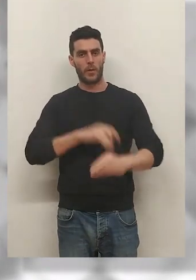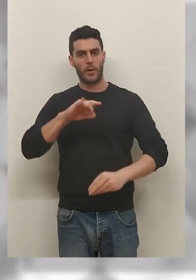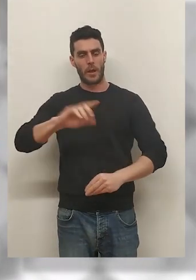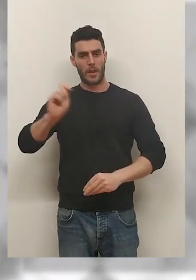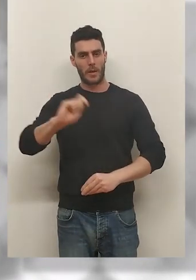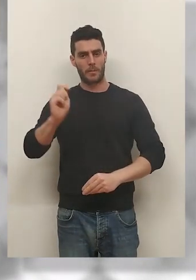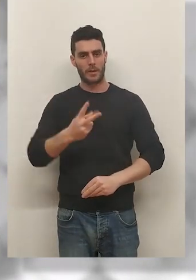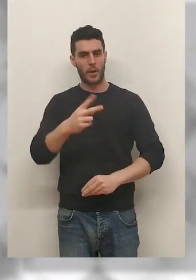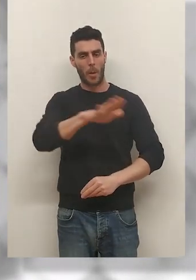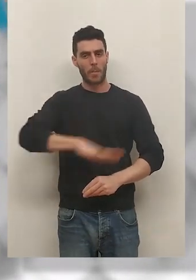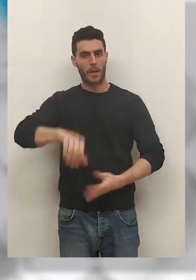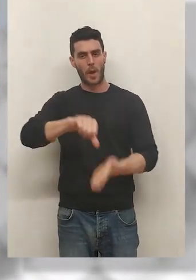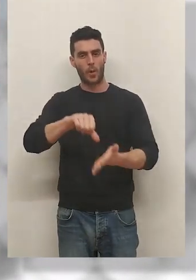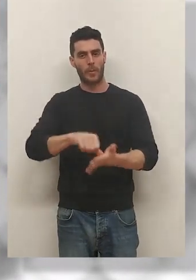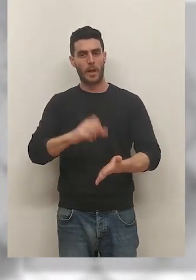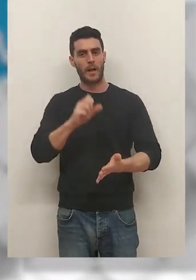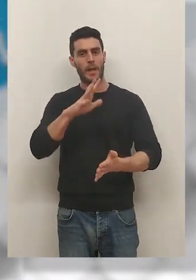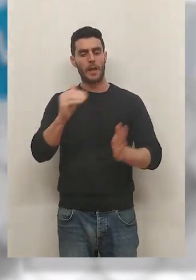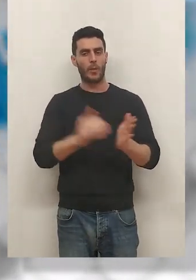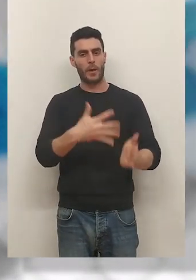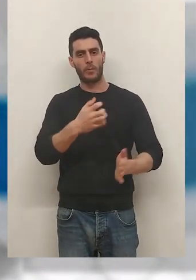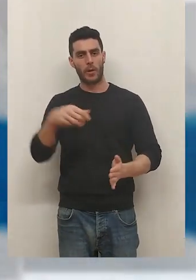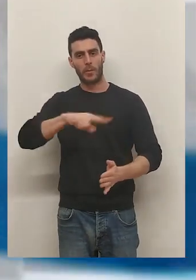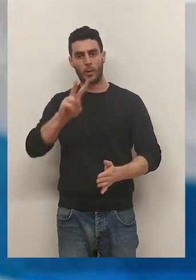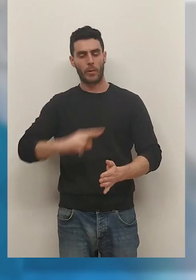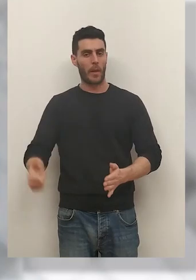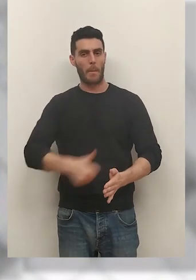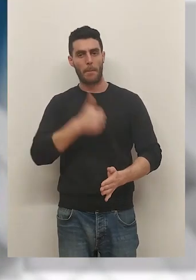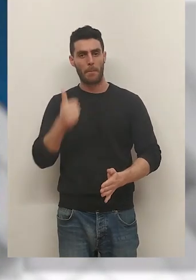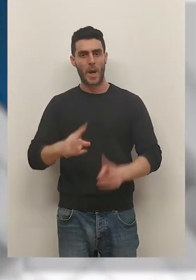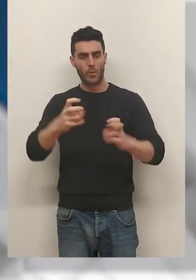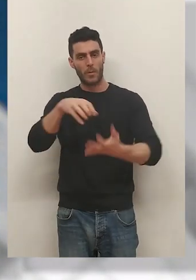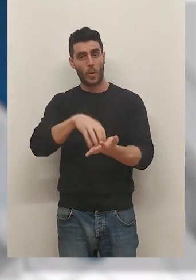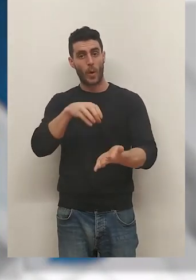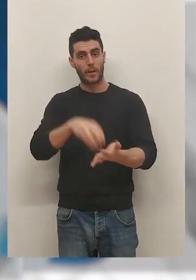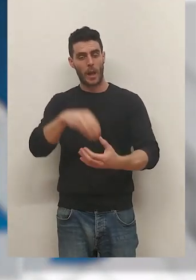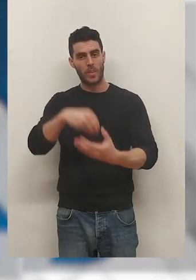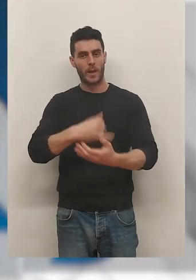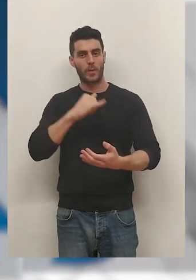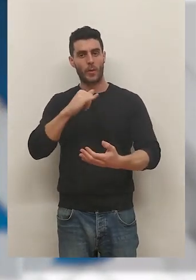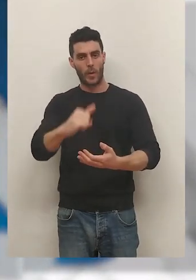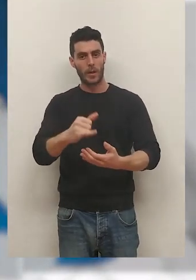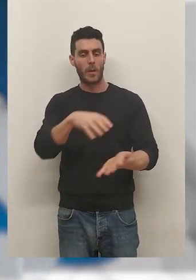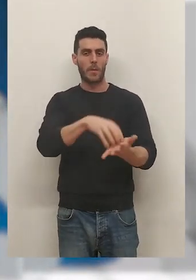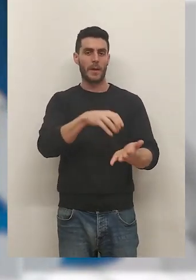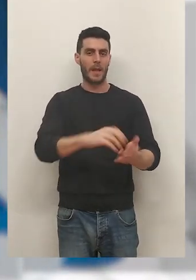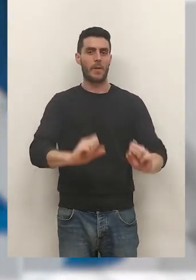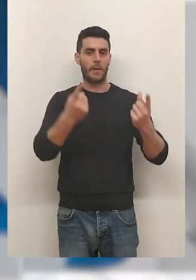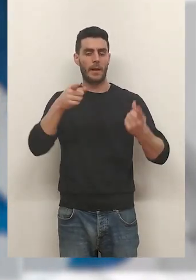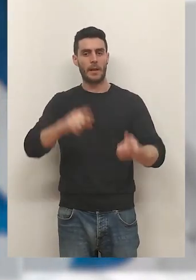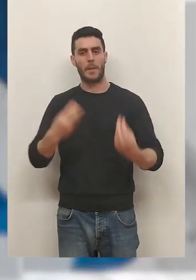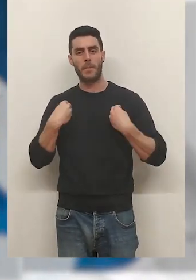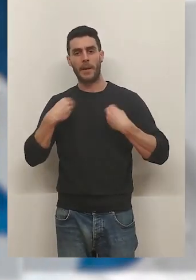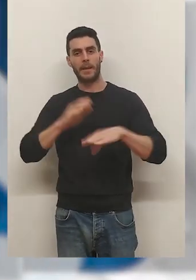15 meses. Dos parcelas urbanas de más de 5.400 metros cuadrados albergarán este nuevo cuartel, que contará con dependencias oficiales y